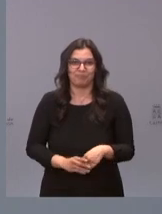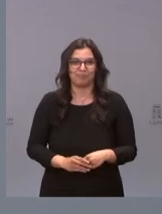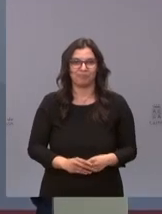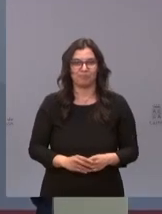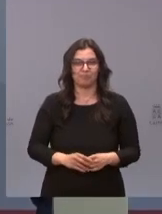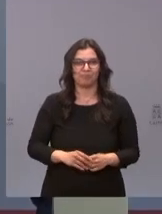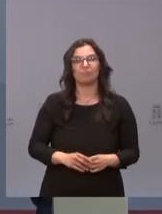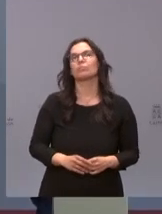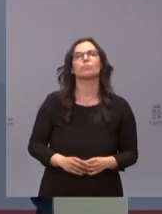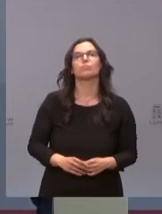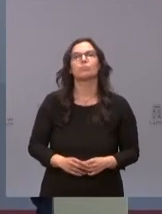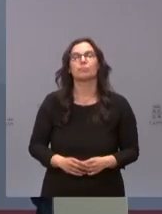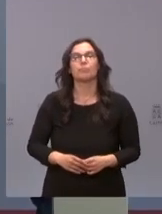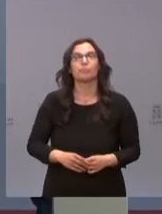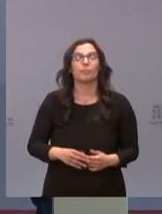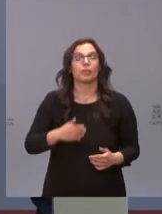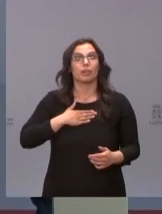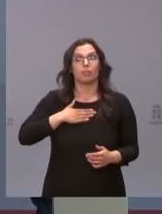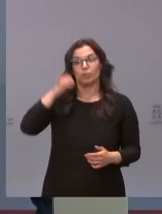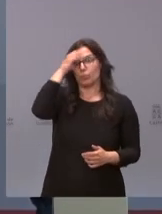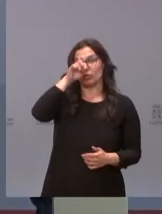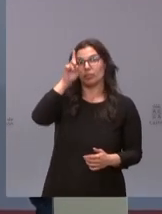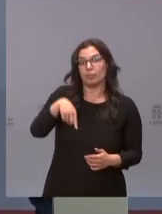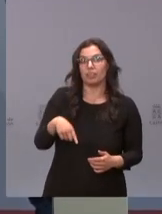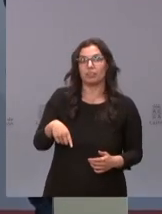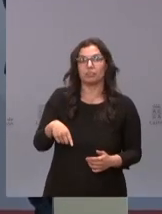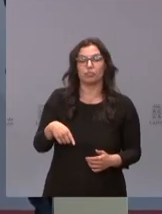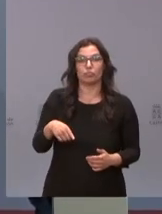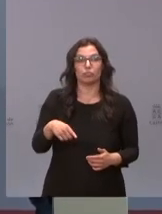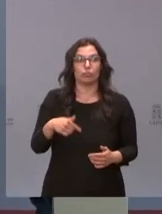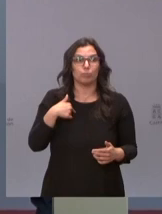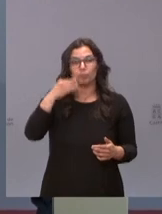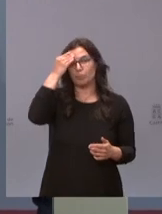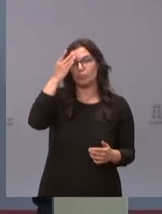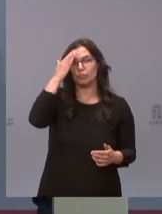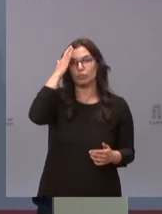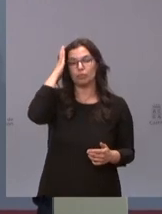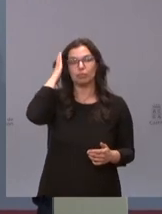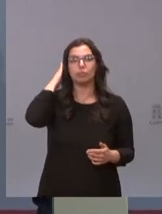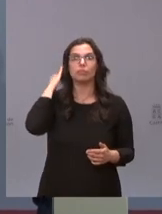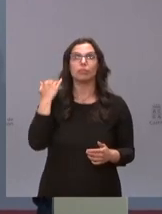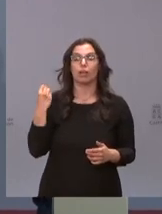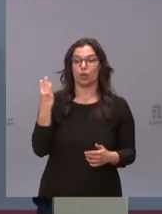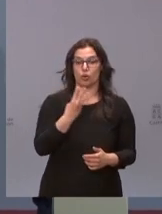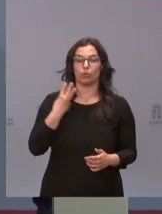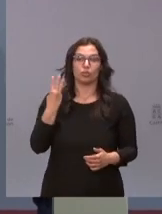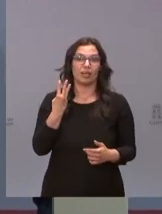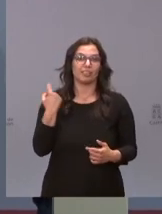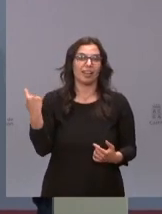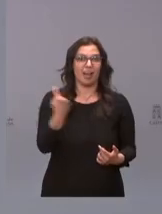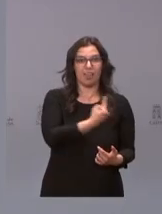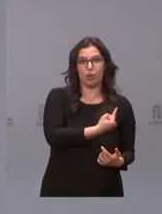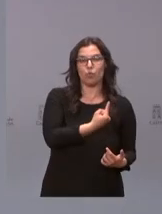sí desde mi punto de vista también yo creo que hemos insistido los tres cada uno con